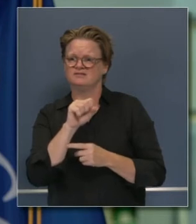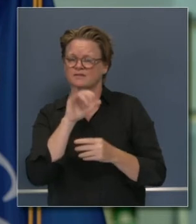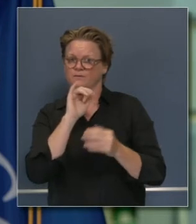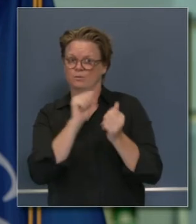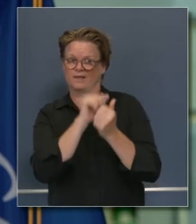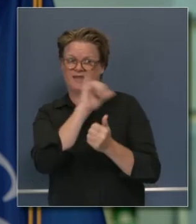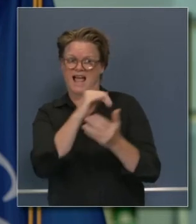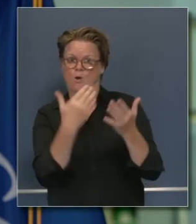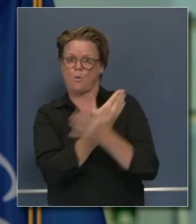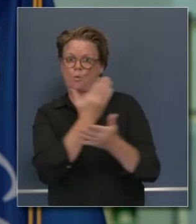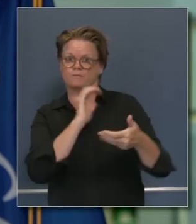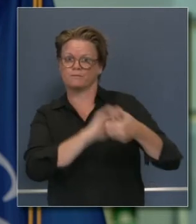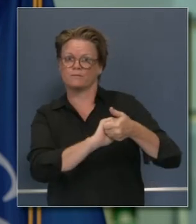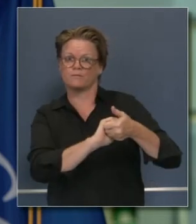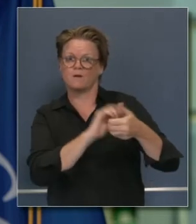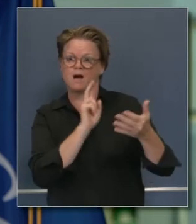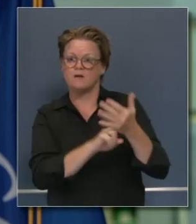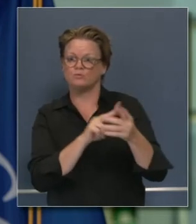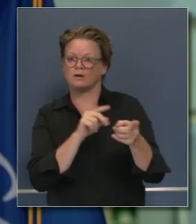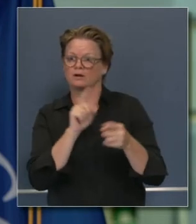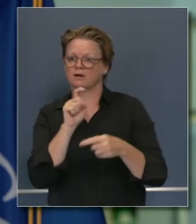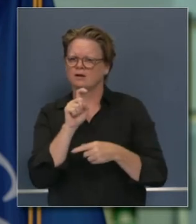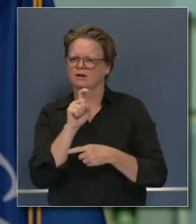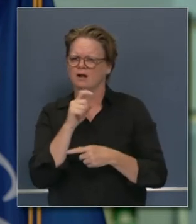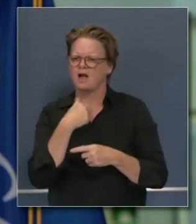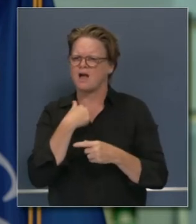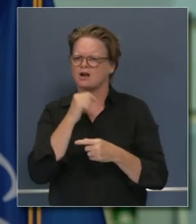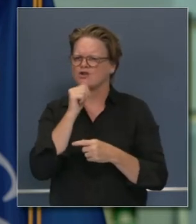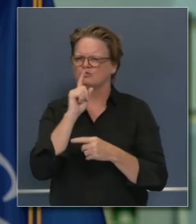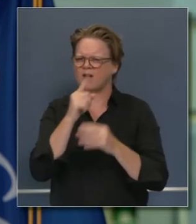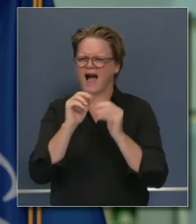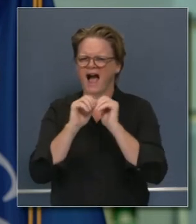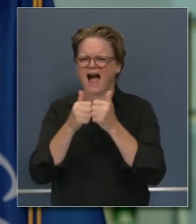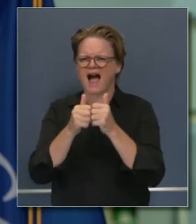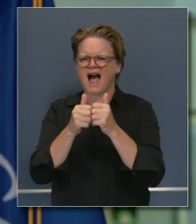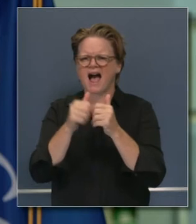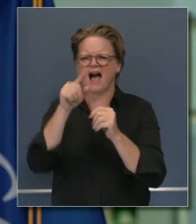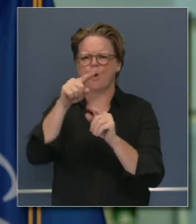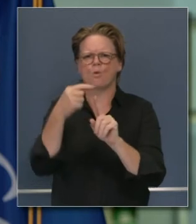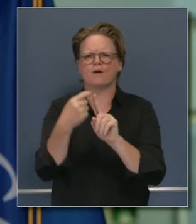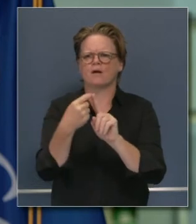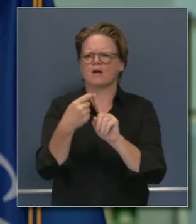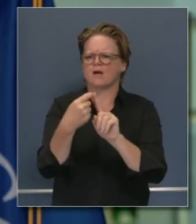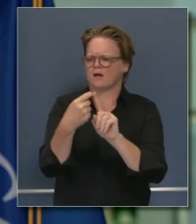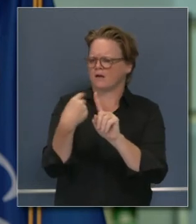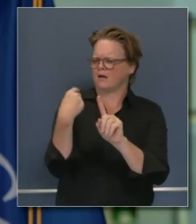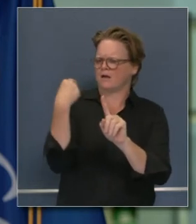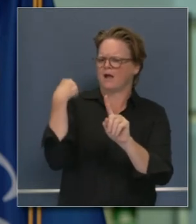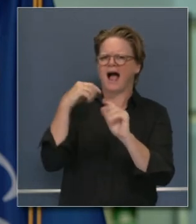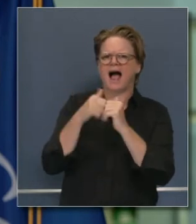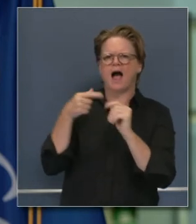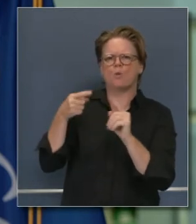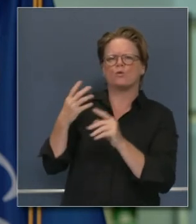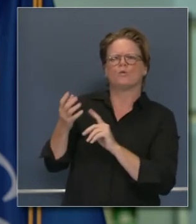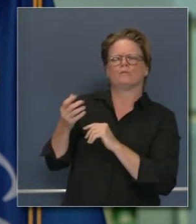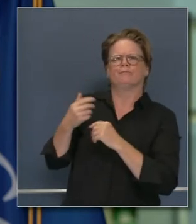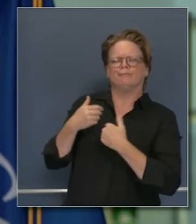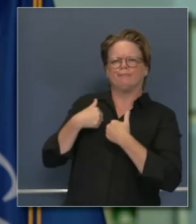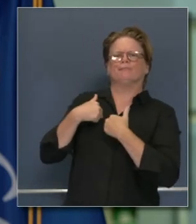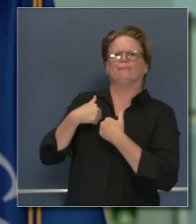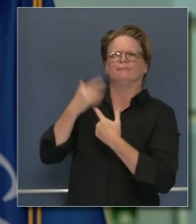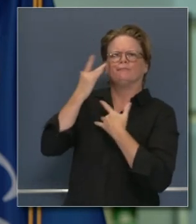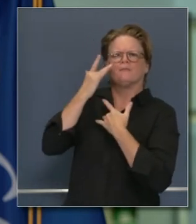y como piensa usted que estas nuevas pruebas van a impactar el rastreo no sé si funciona cree que tenemos suficientes para que esto